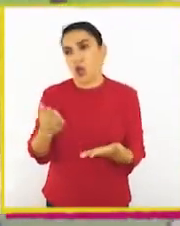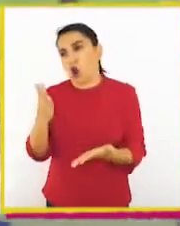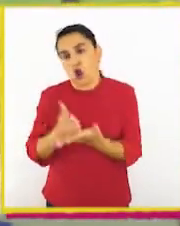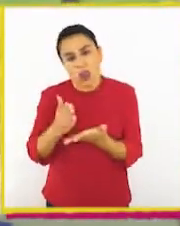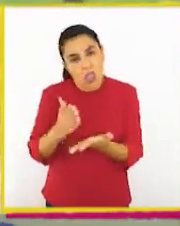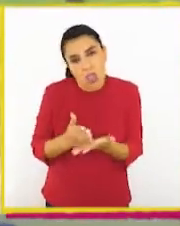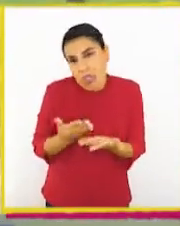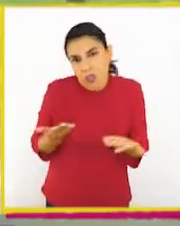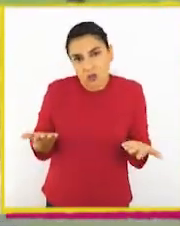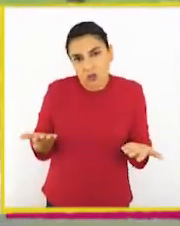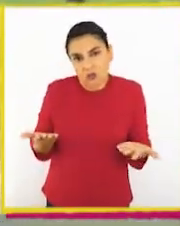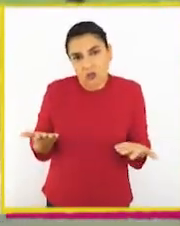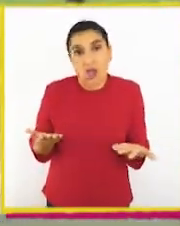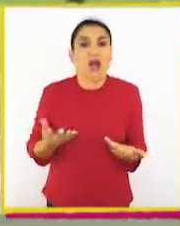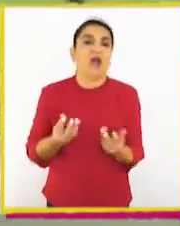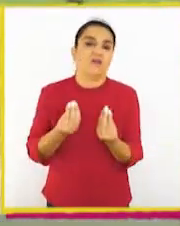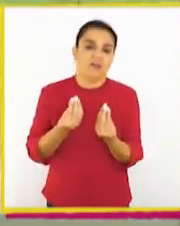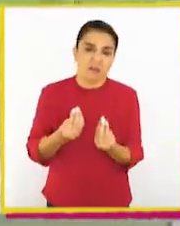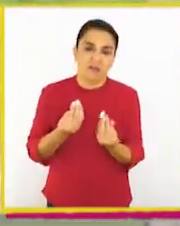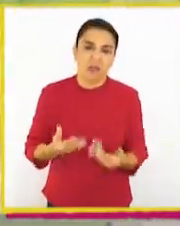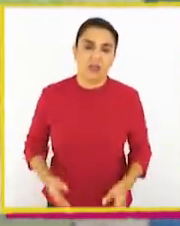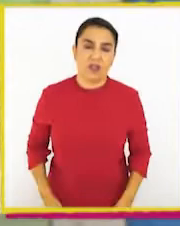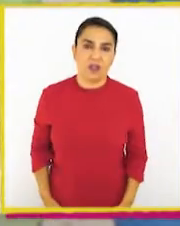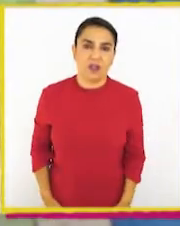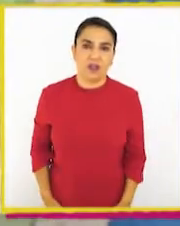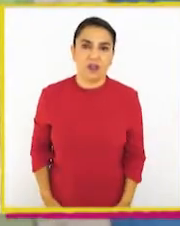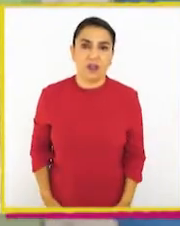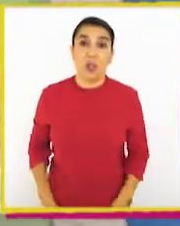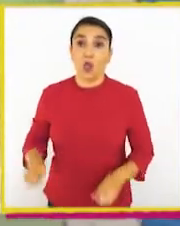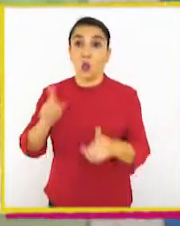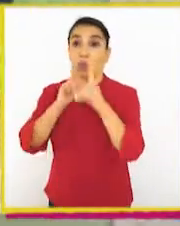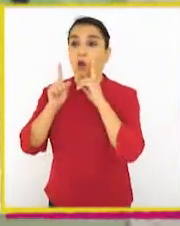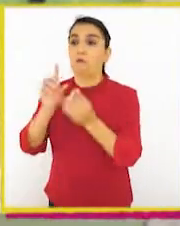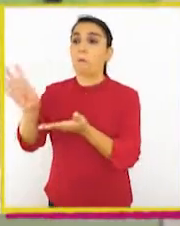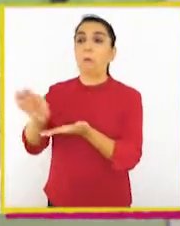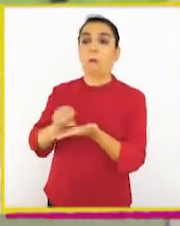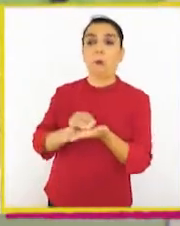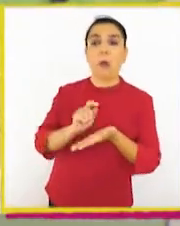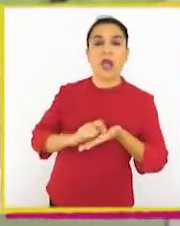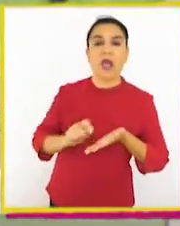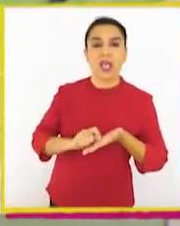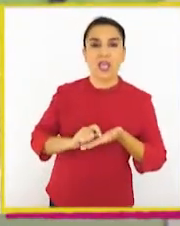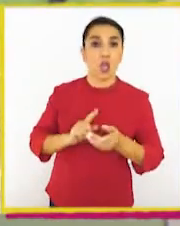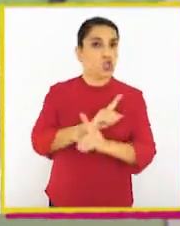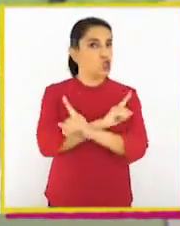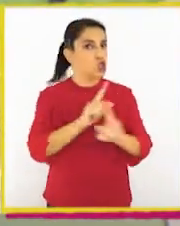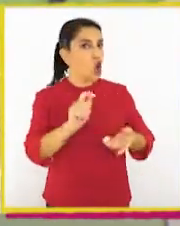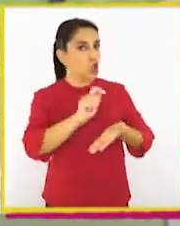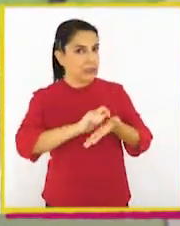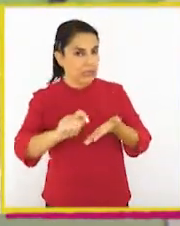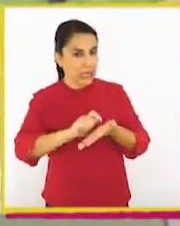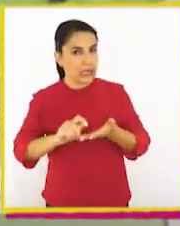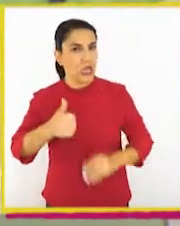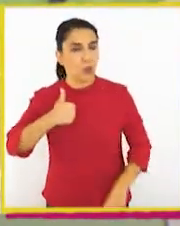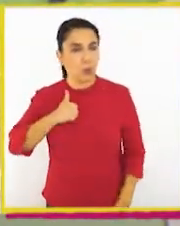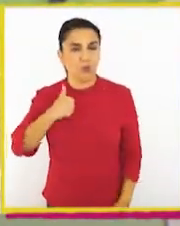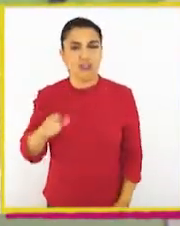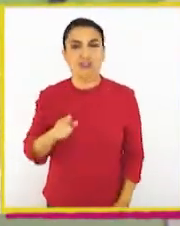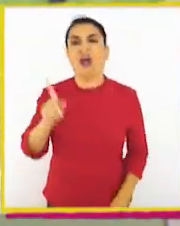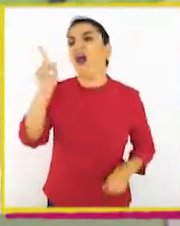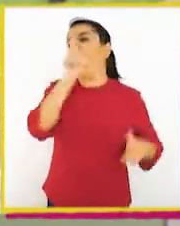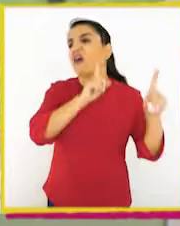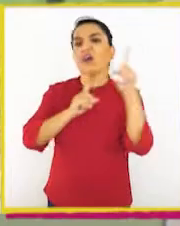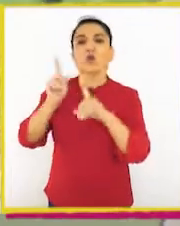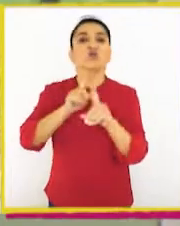colegio. Muy bien. Copiar en una prueba. No hacer las tareas e inventar